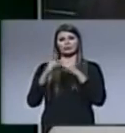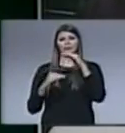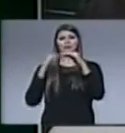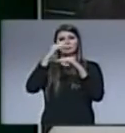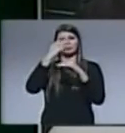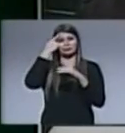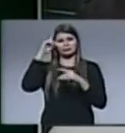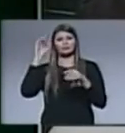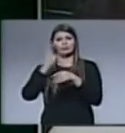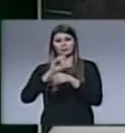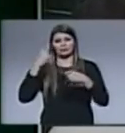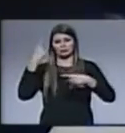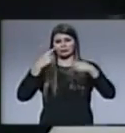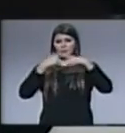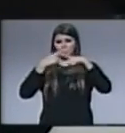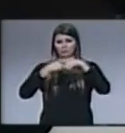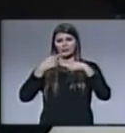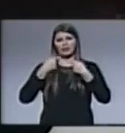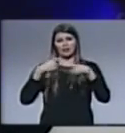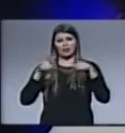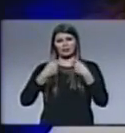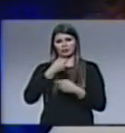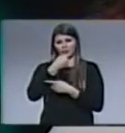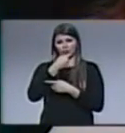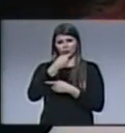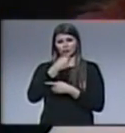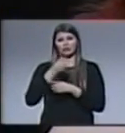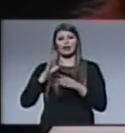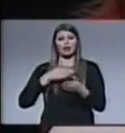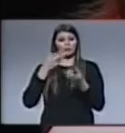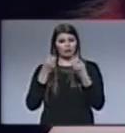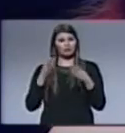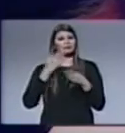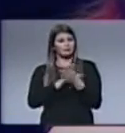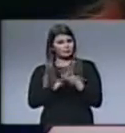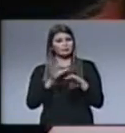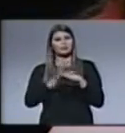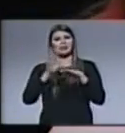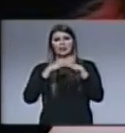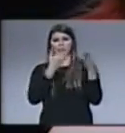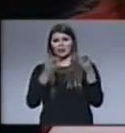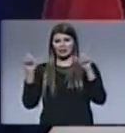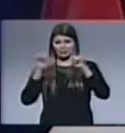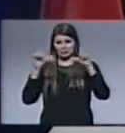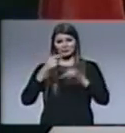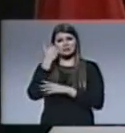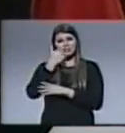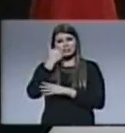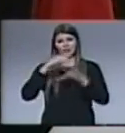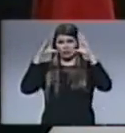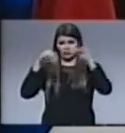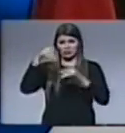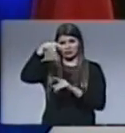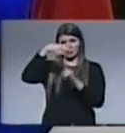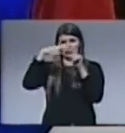más en el concurso para cantantes de música gospel. Desde aquí los invitamos a ver Hecho en Casa TV, los sábados a las 21